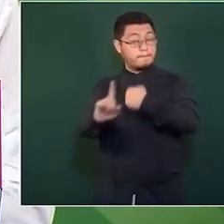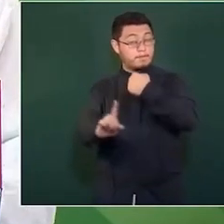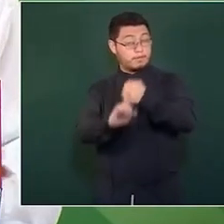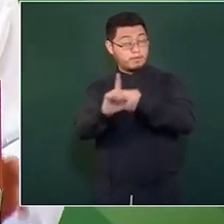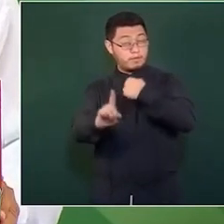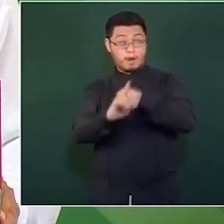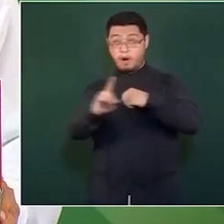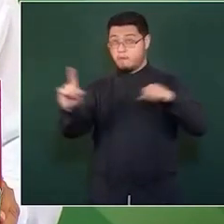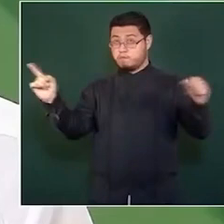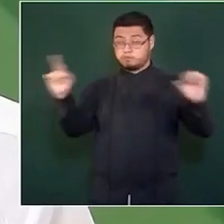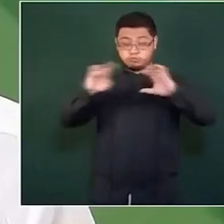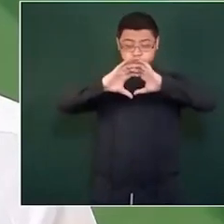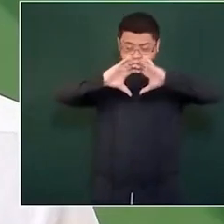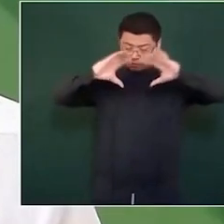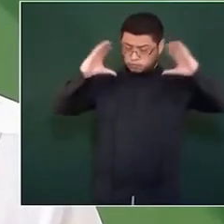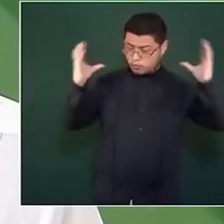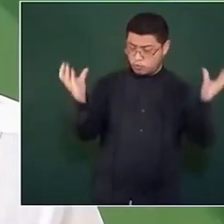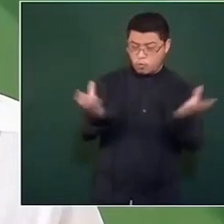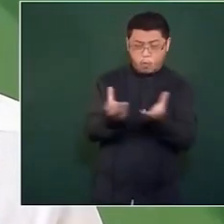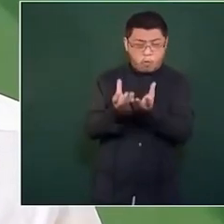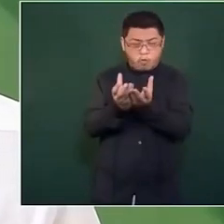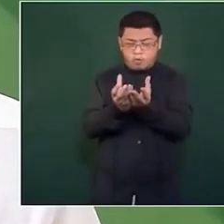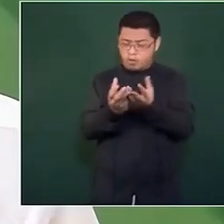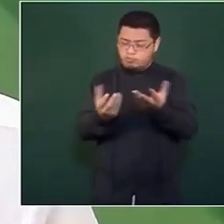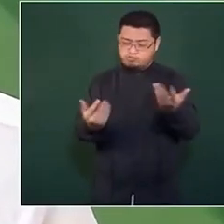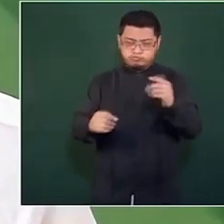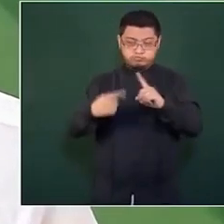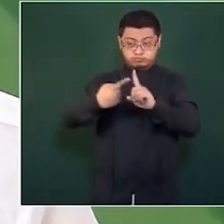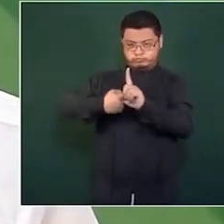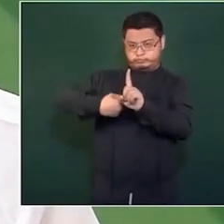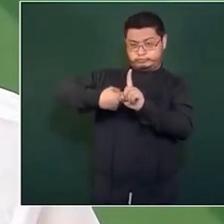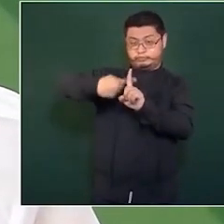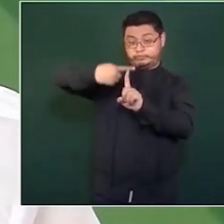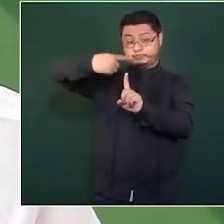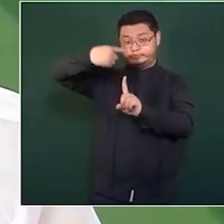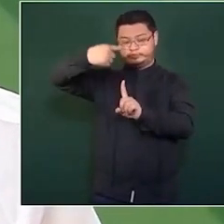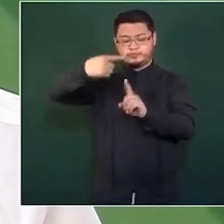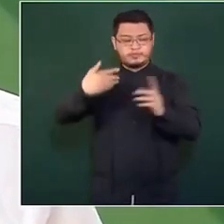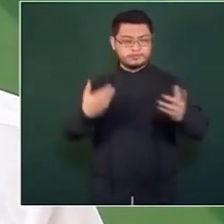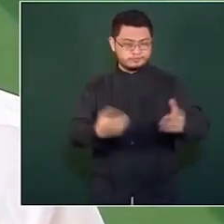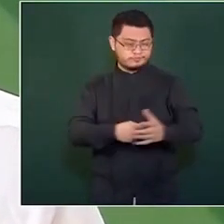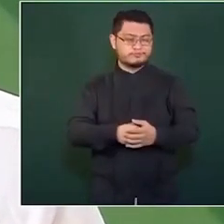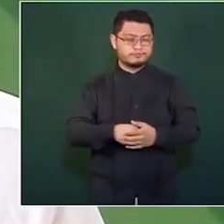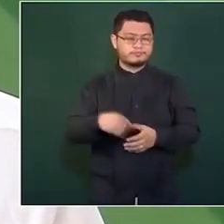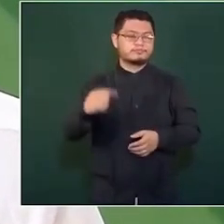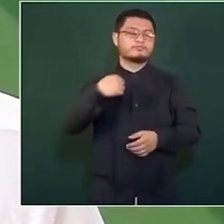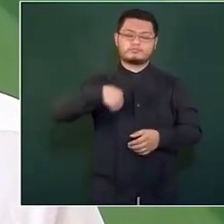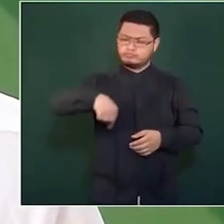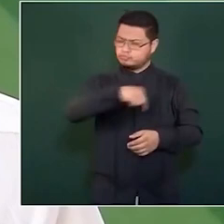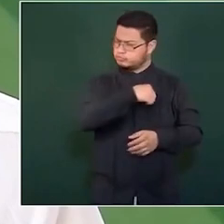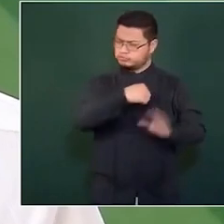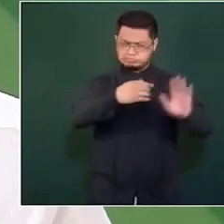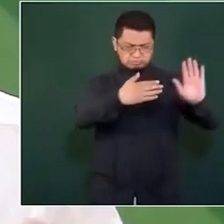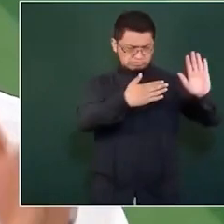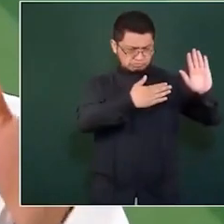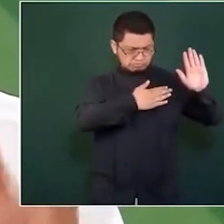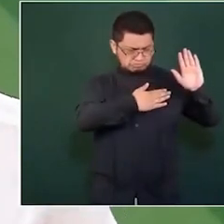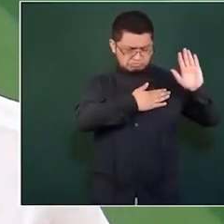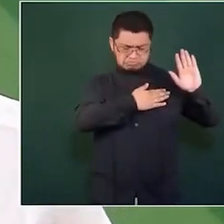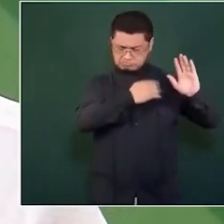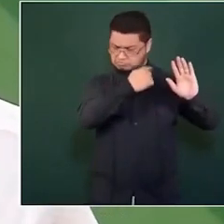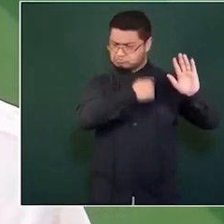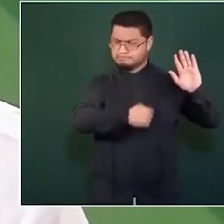calentamiento global. Estamos haciendo nosotros compromisos para